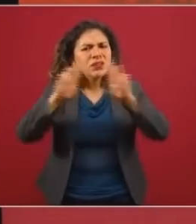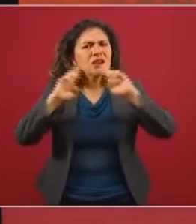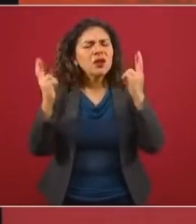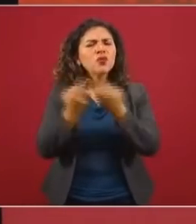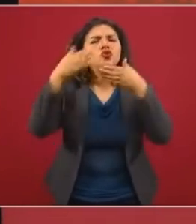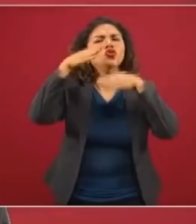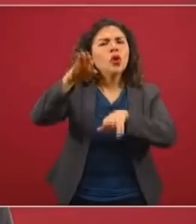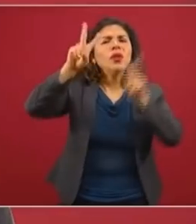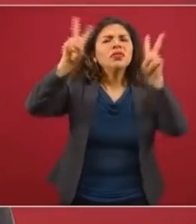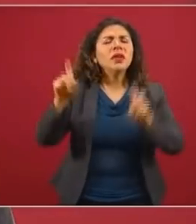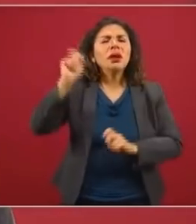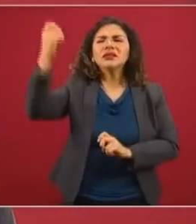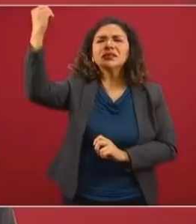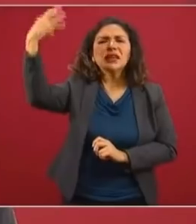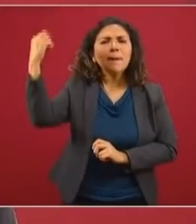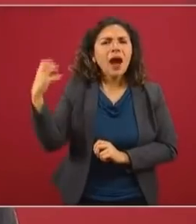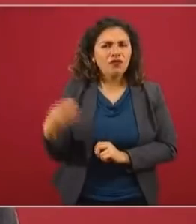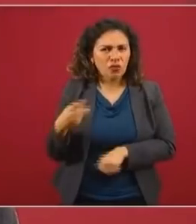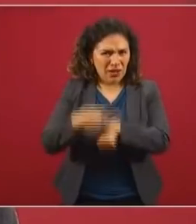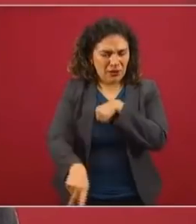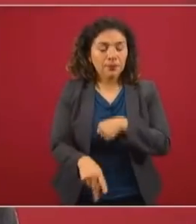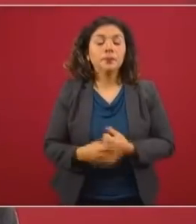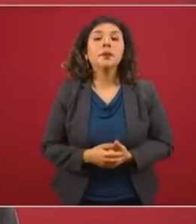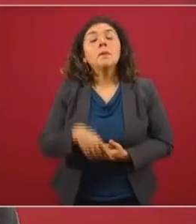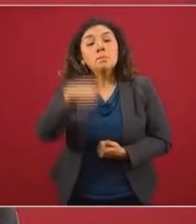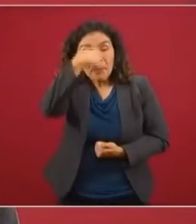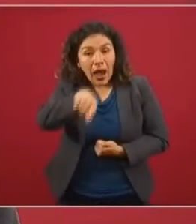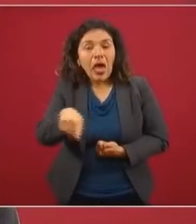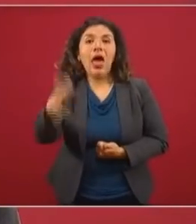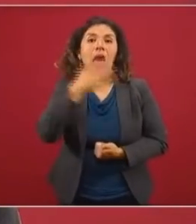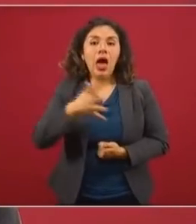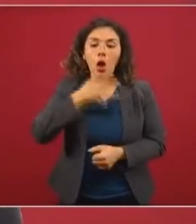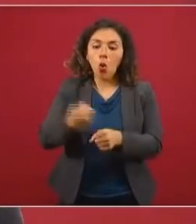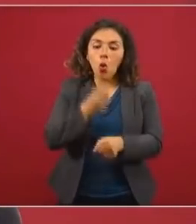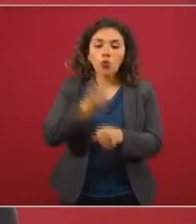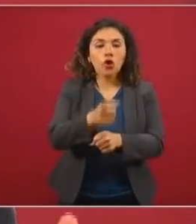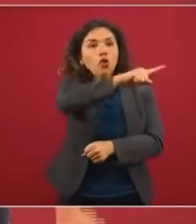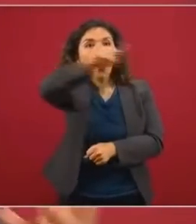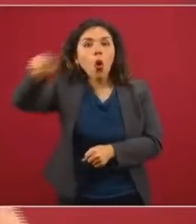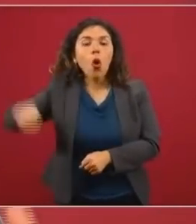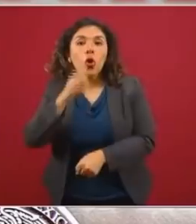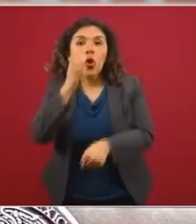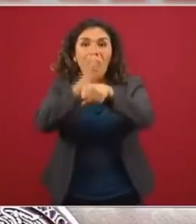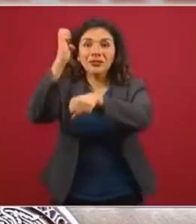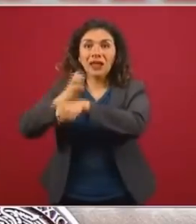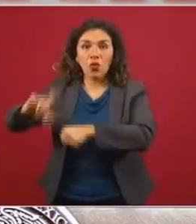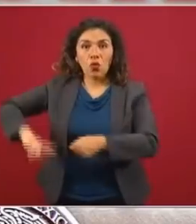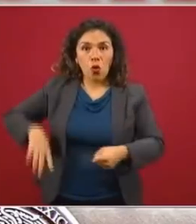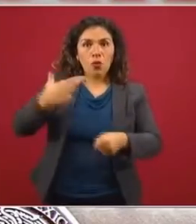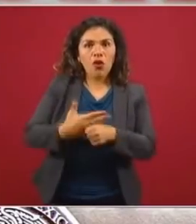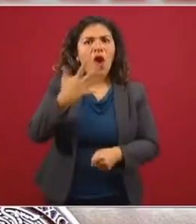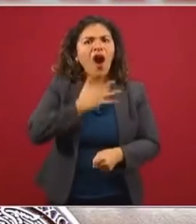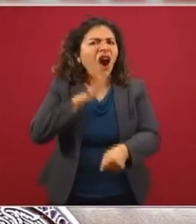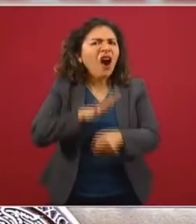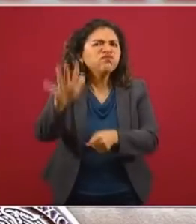semáforo, básicamente para dar oportunidad a que las y los mandatarios estatales tengan los elementos